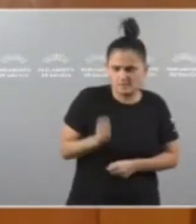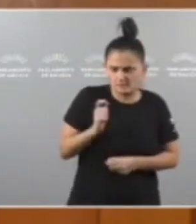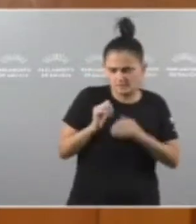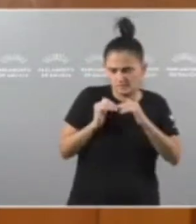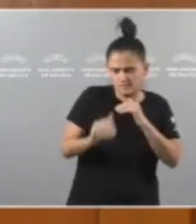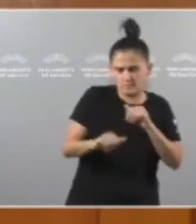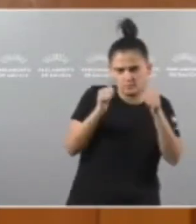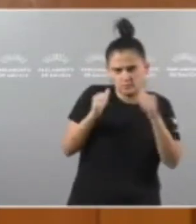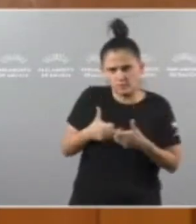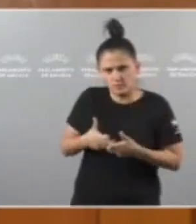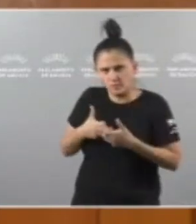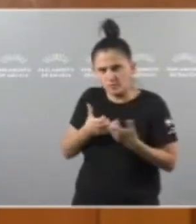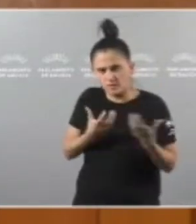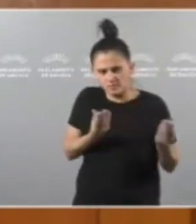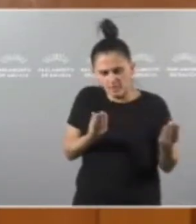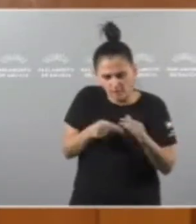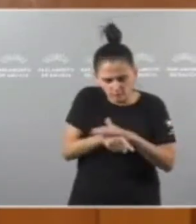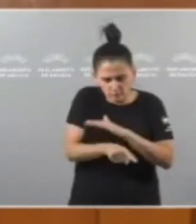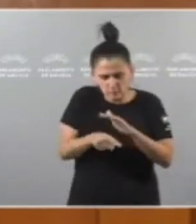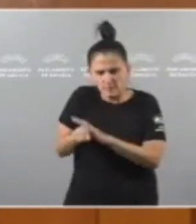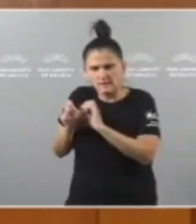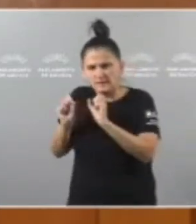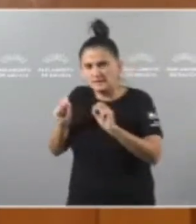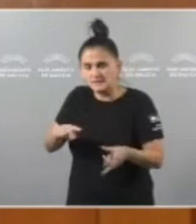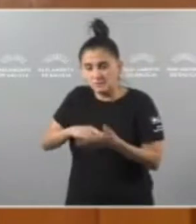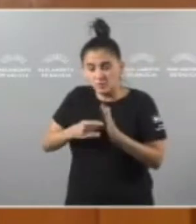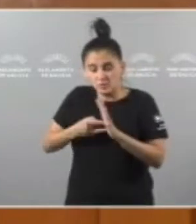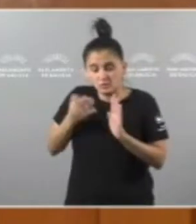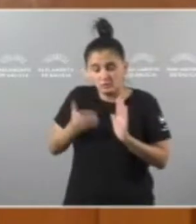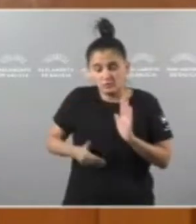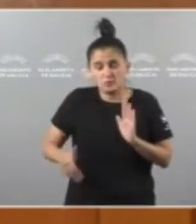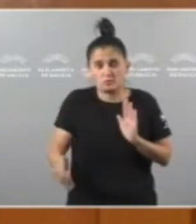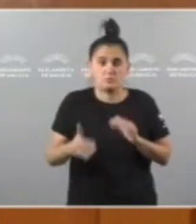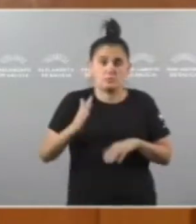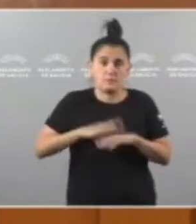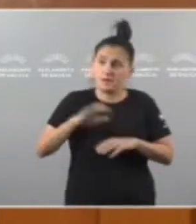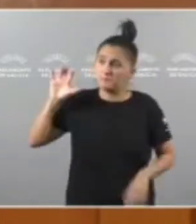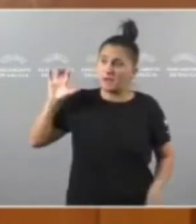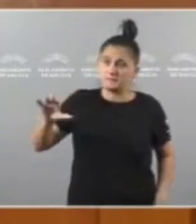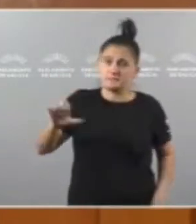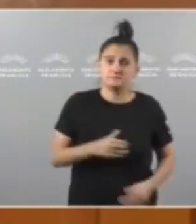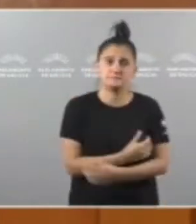funcionamento burocrático sin proxecto de futuro para este país